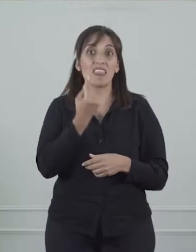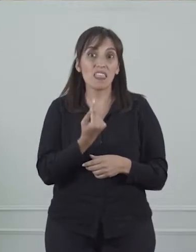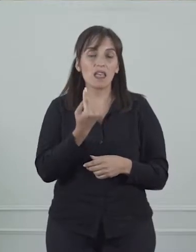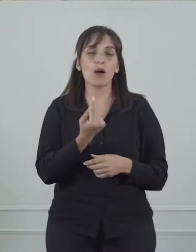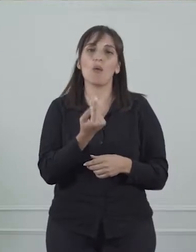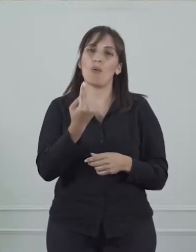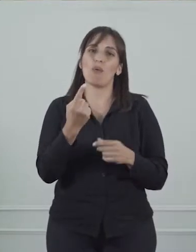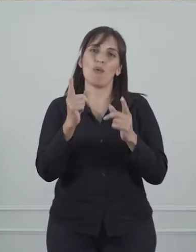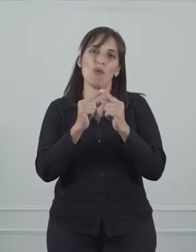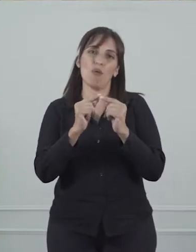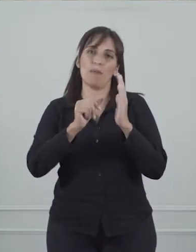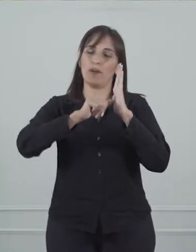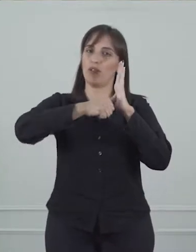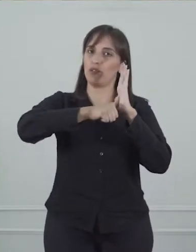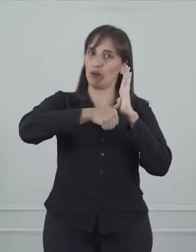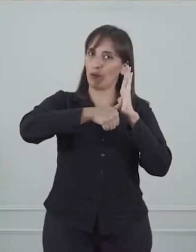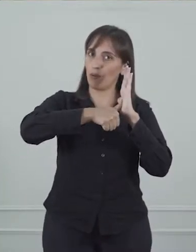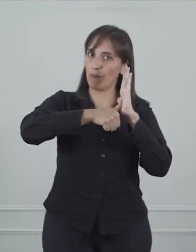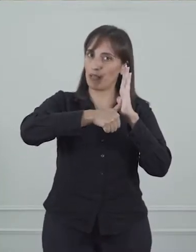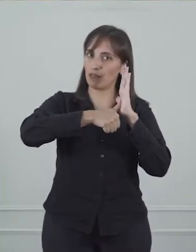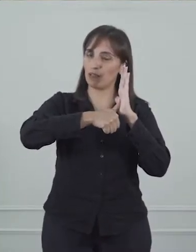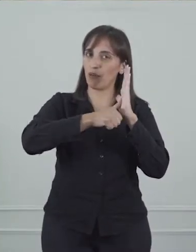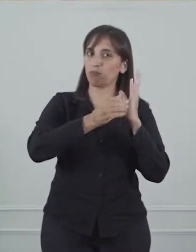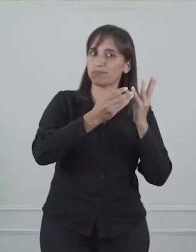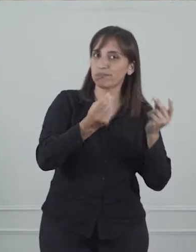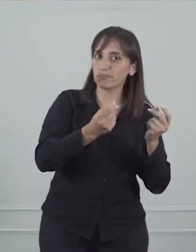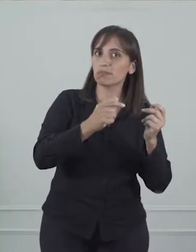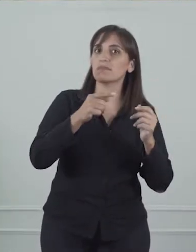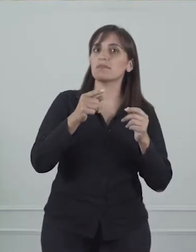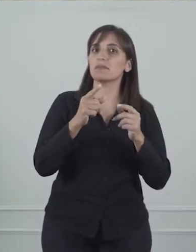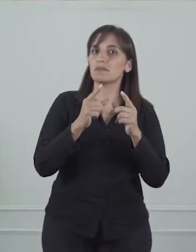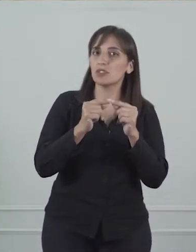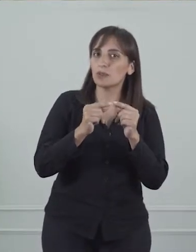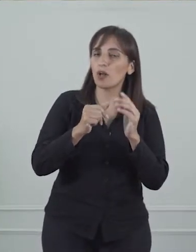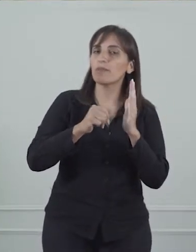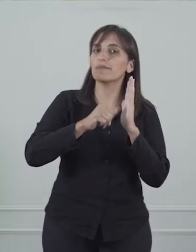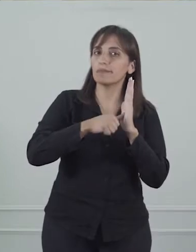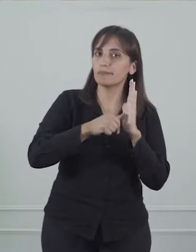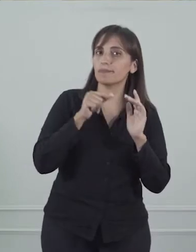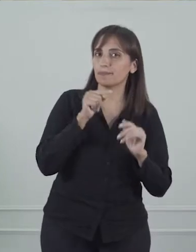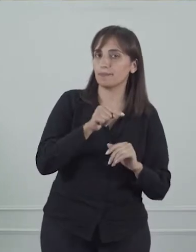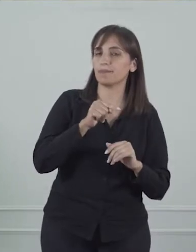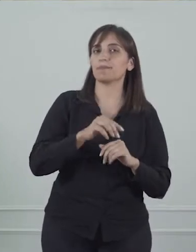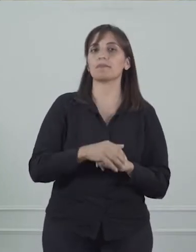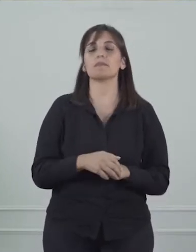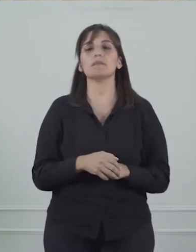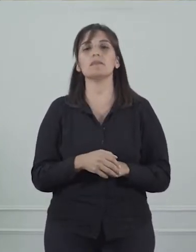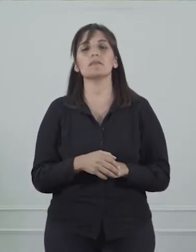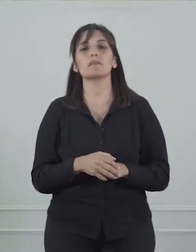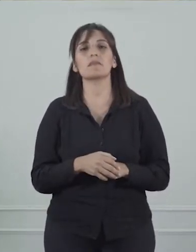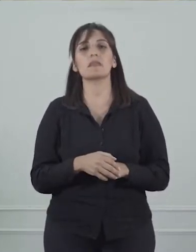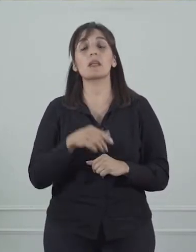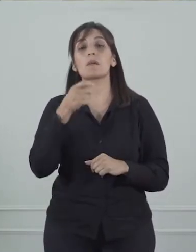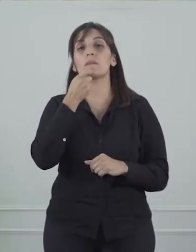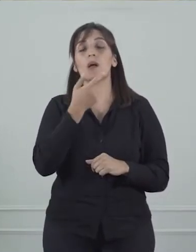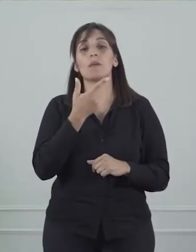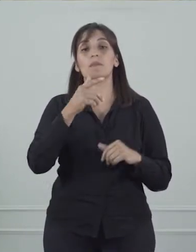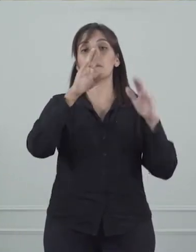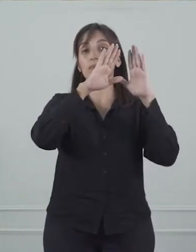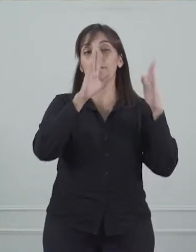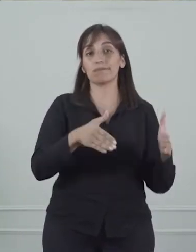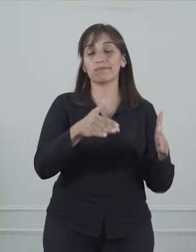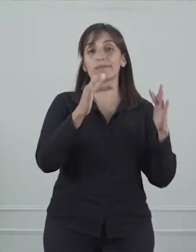documento nacional de identidad. En las instalaciones de Internet para Todos, el número uno. En las